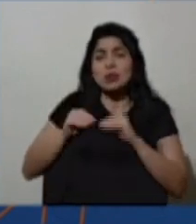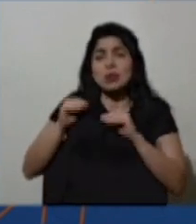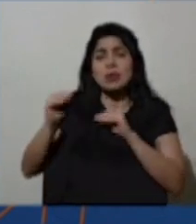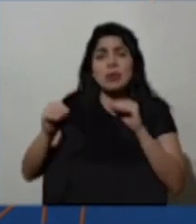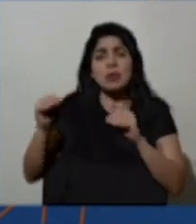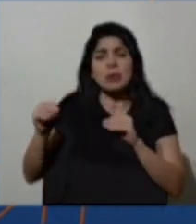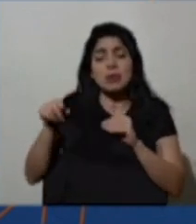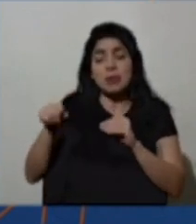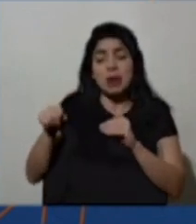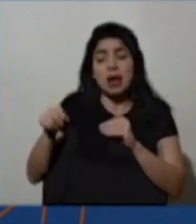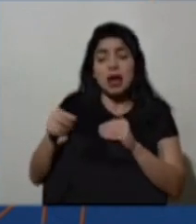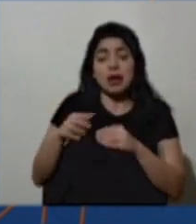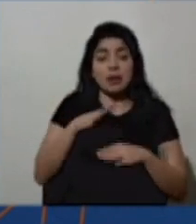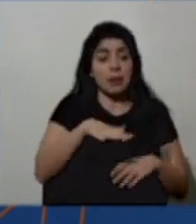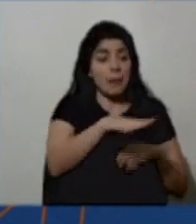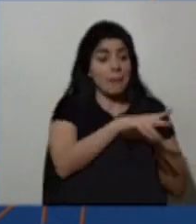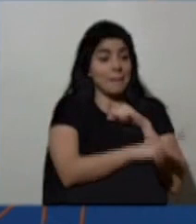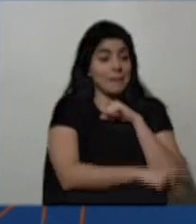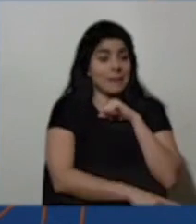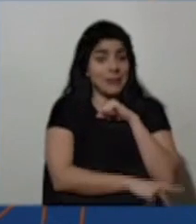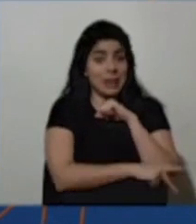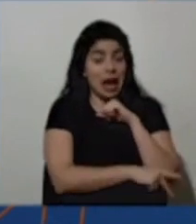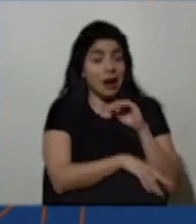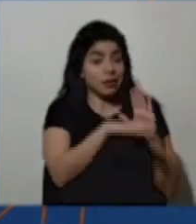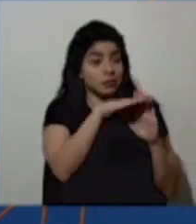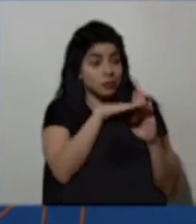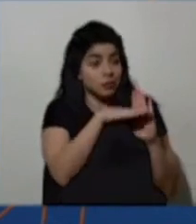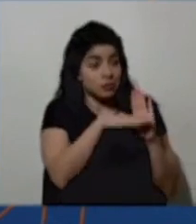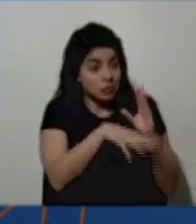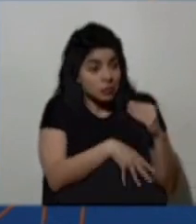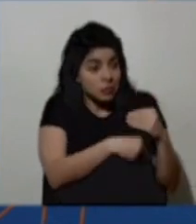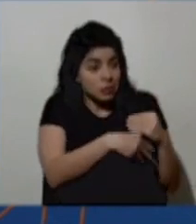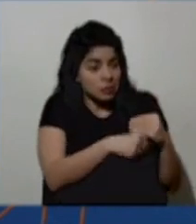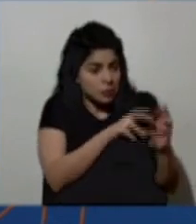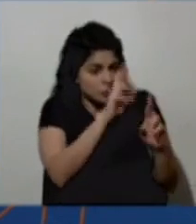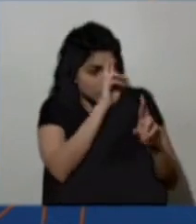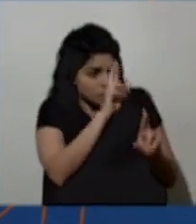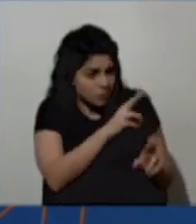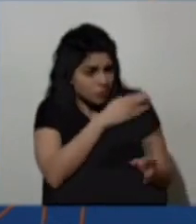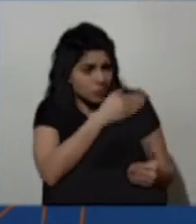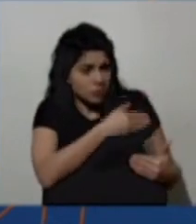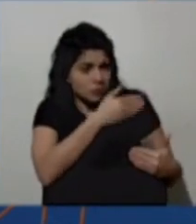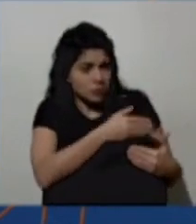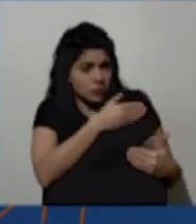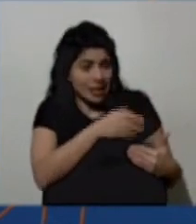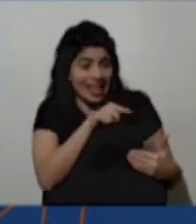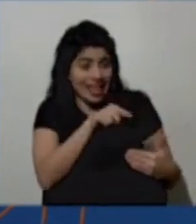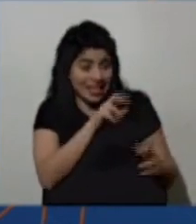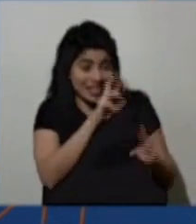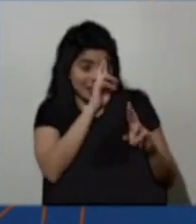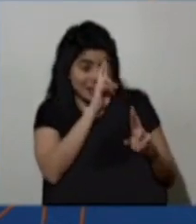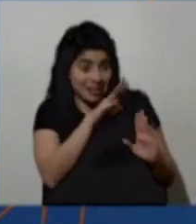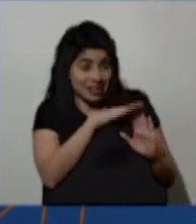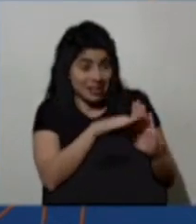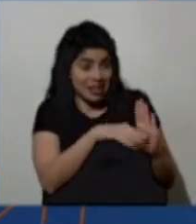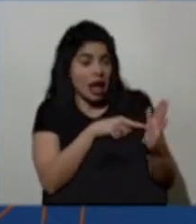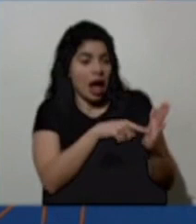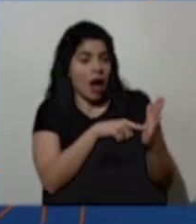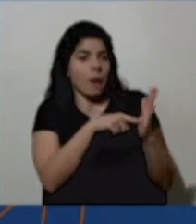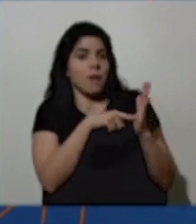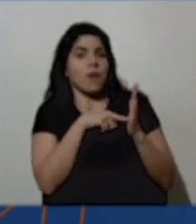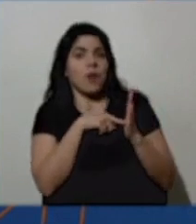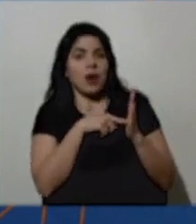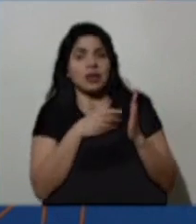las medidas que como país hemos ido adoptando durante las últimas semanas empiezan a reflejar